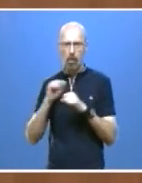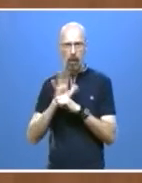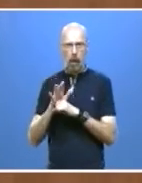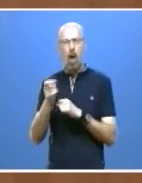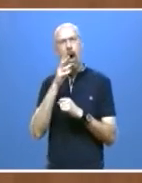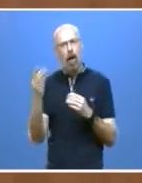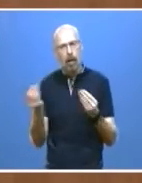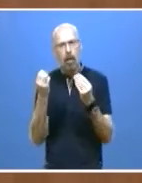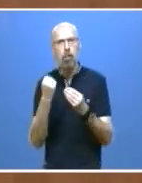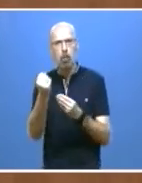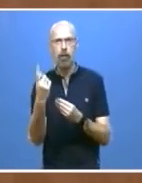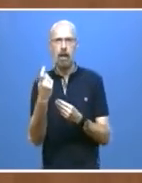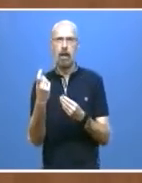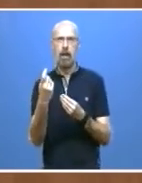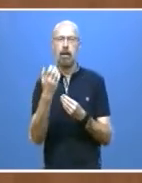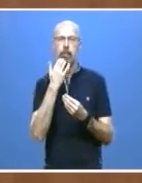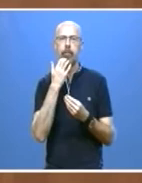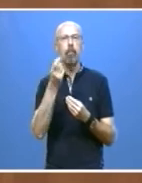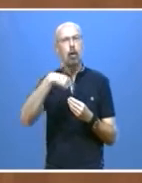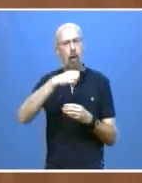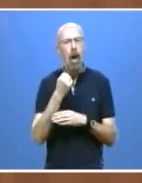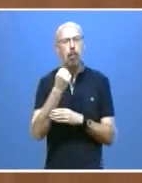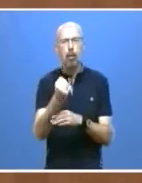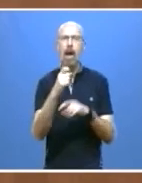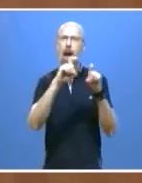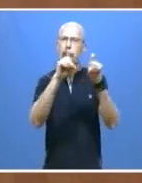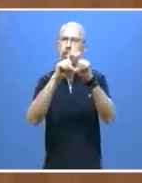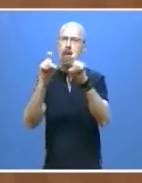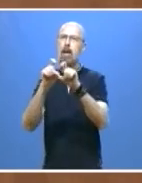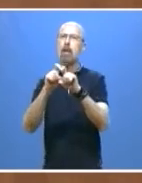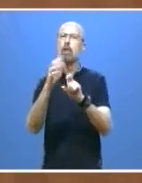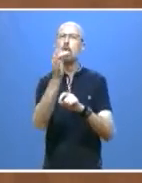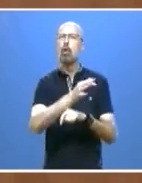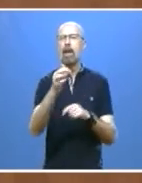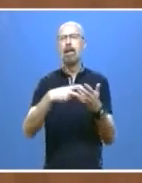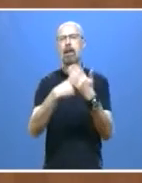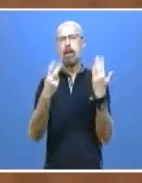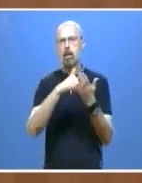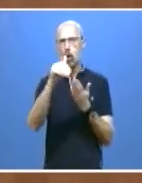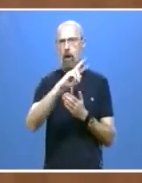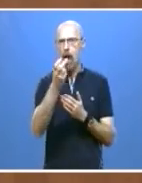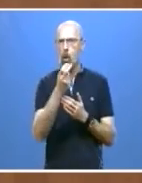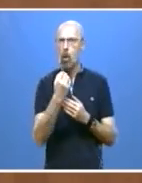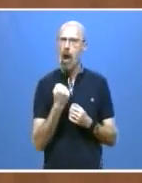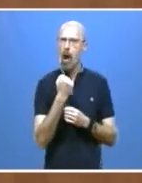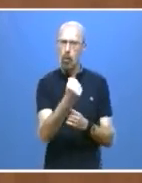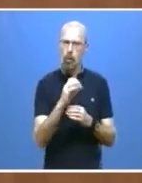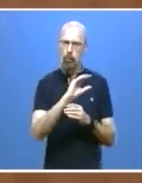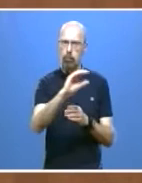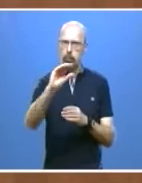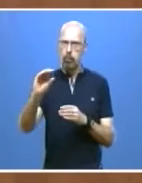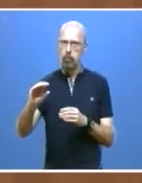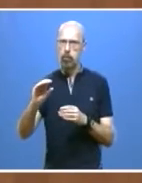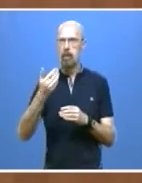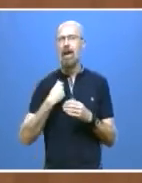y social de nuestras empresas. Vamos a apoyarlas con un total de 17 millones de euros en ayudas de las que ya hemos liberado